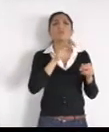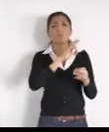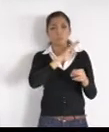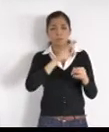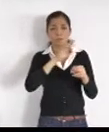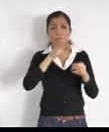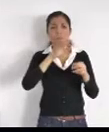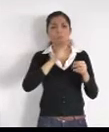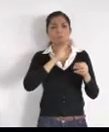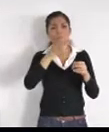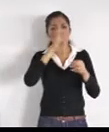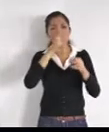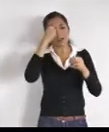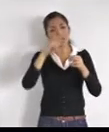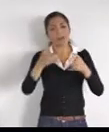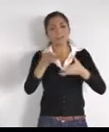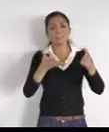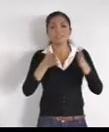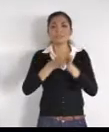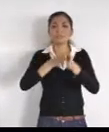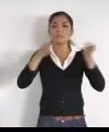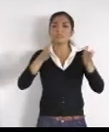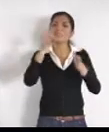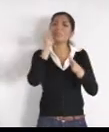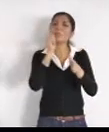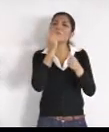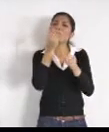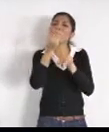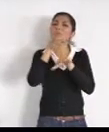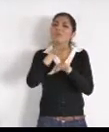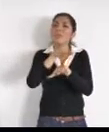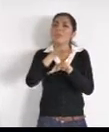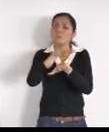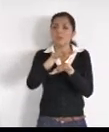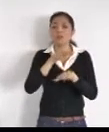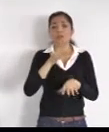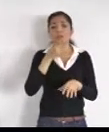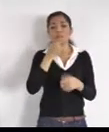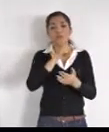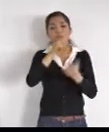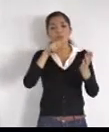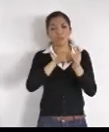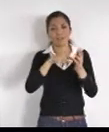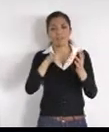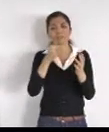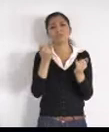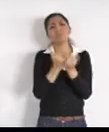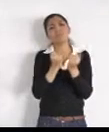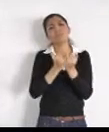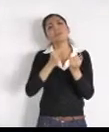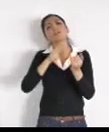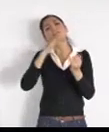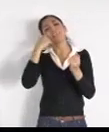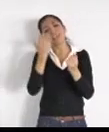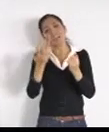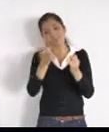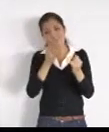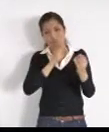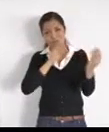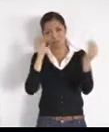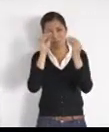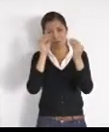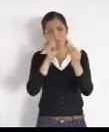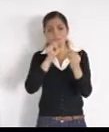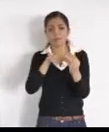además de que si se les obliga, y tenemos una gestión con ellos, también está en nuestro programa, de la administración de obra, ir